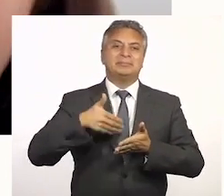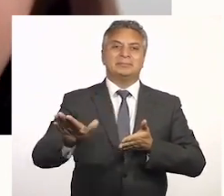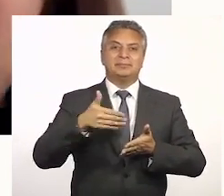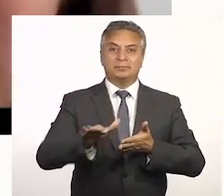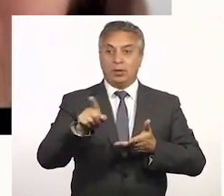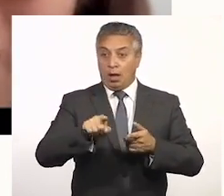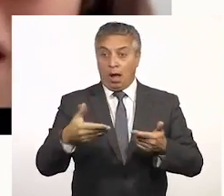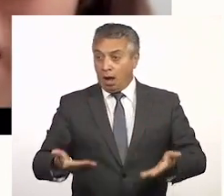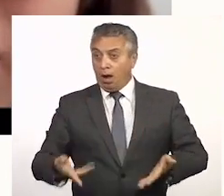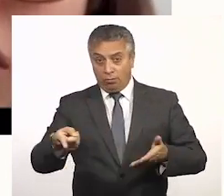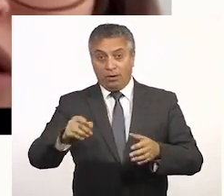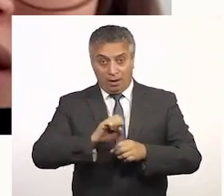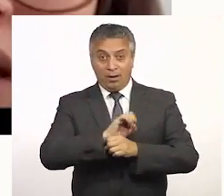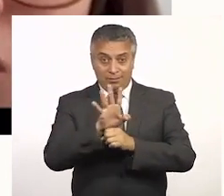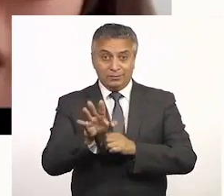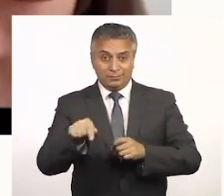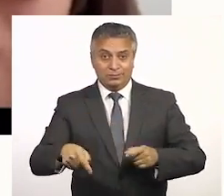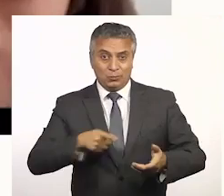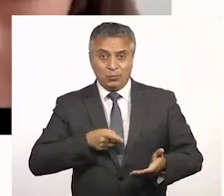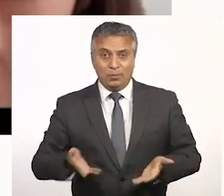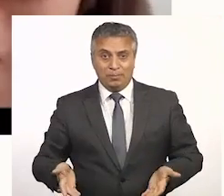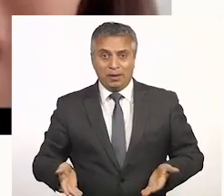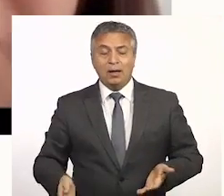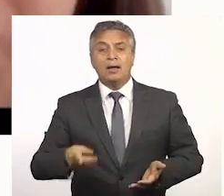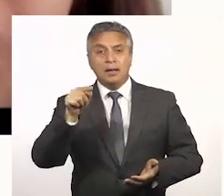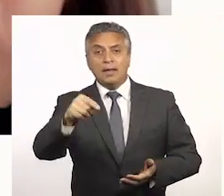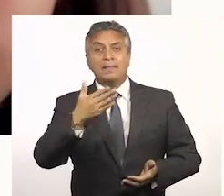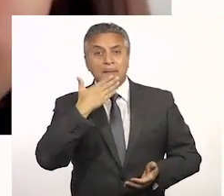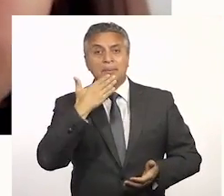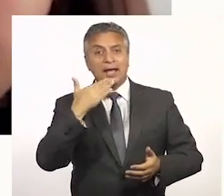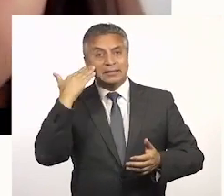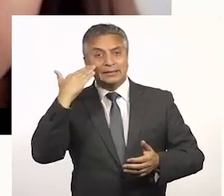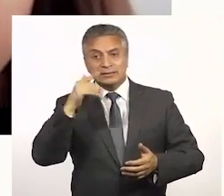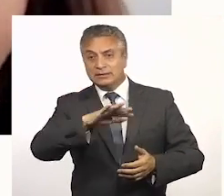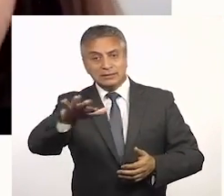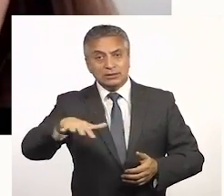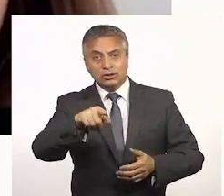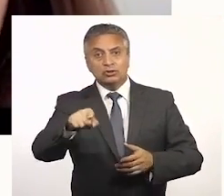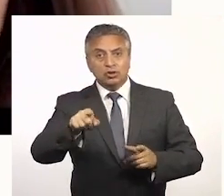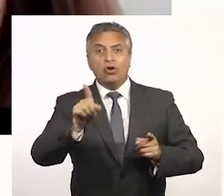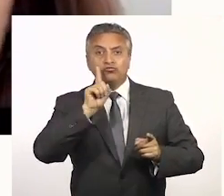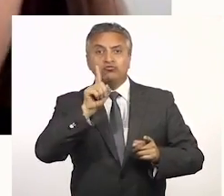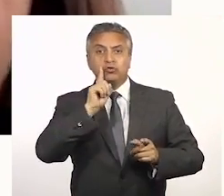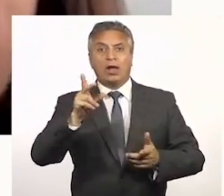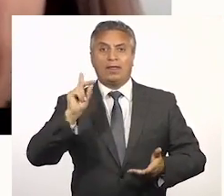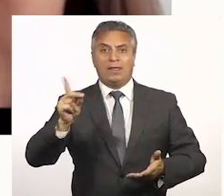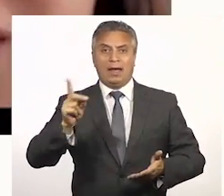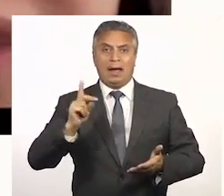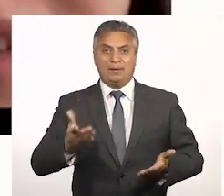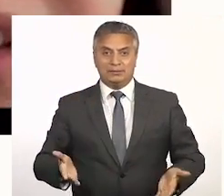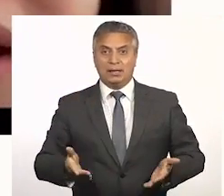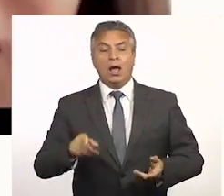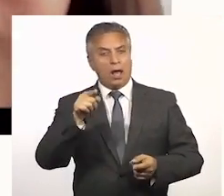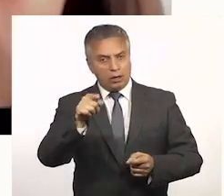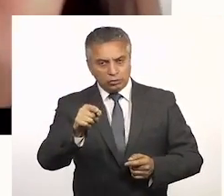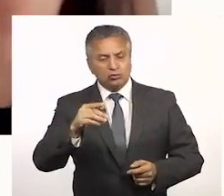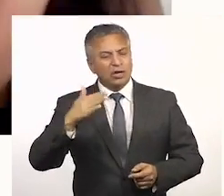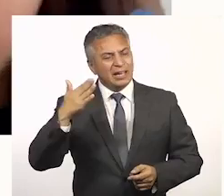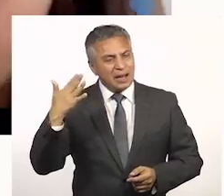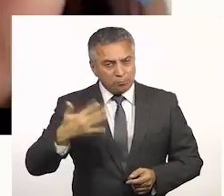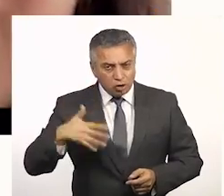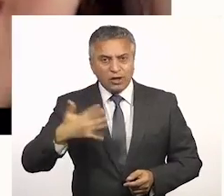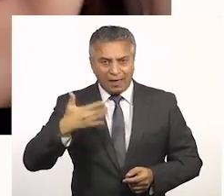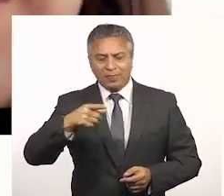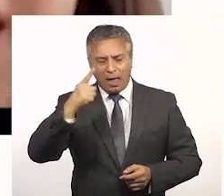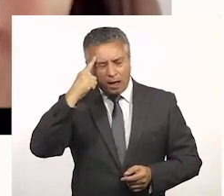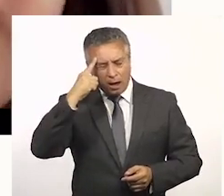sentimos a partir de la contingencia actual. Y también los niños con situaciones de discapacidad. Entonces creo que es